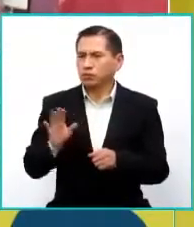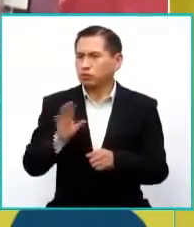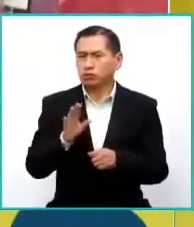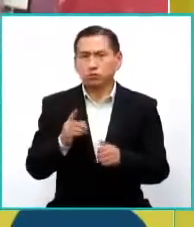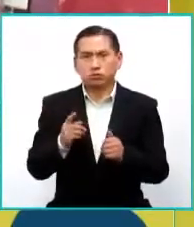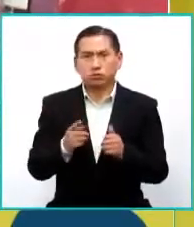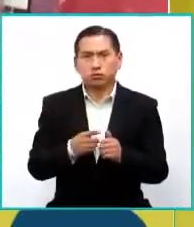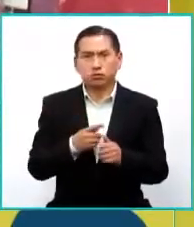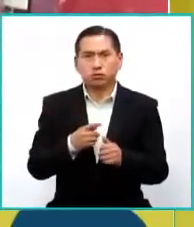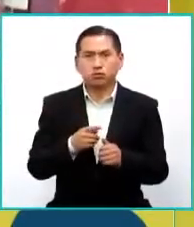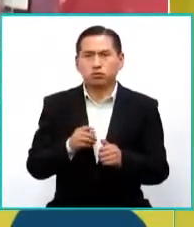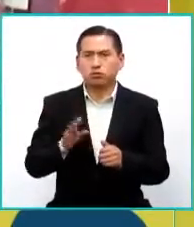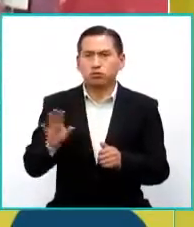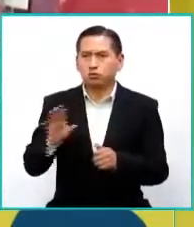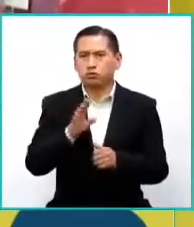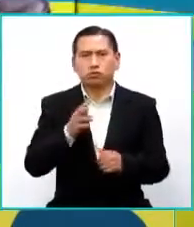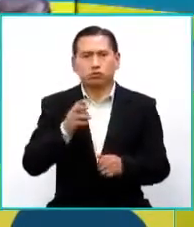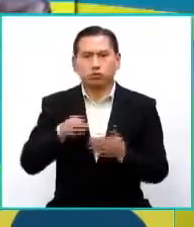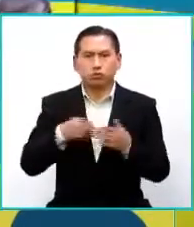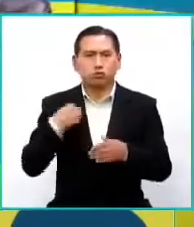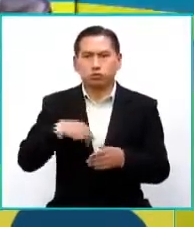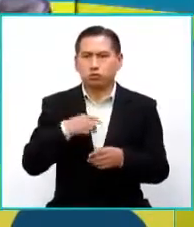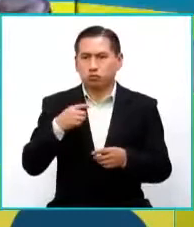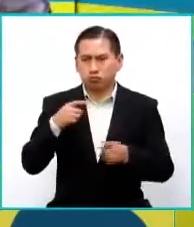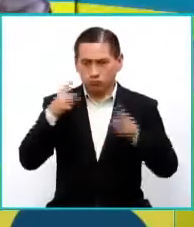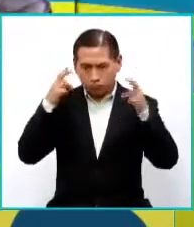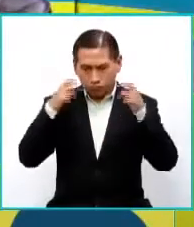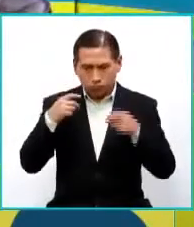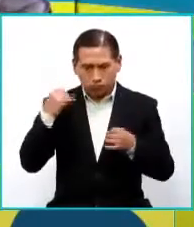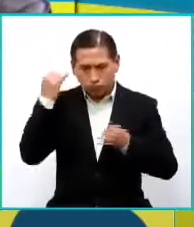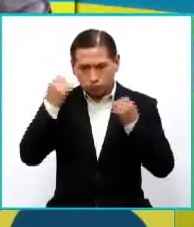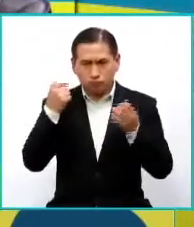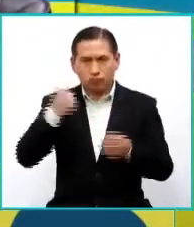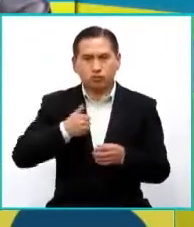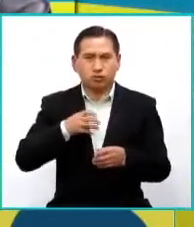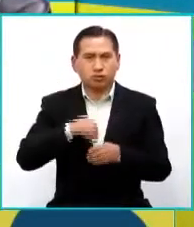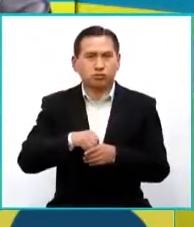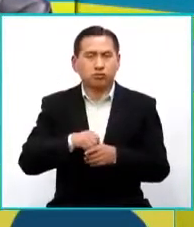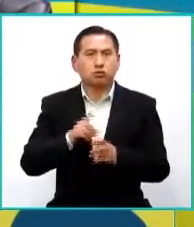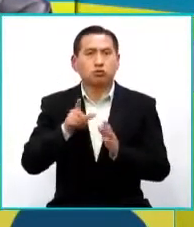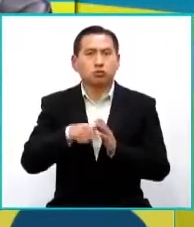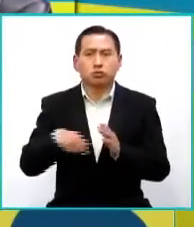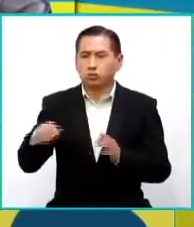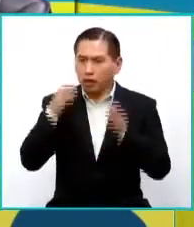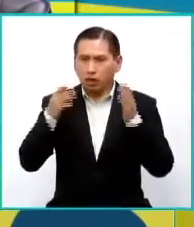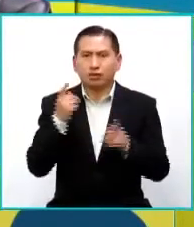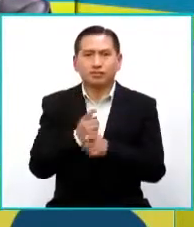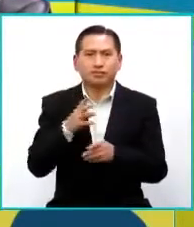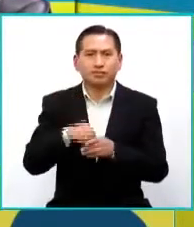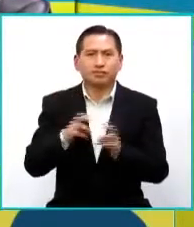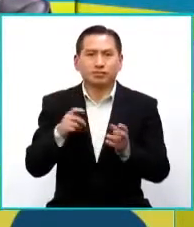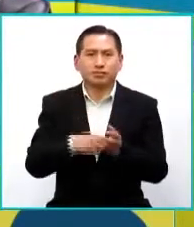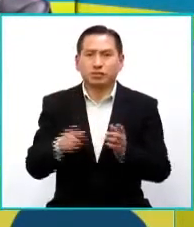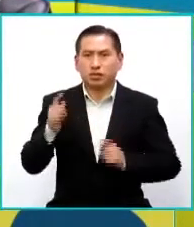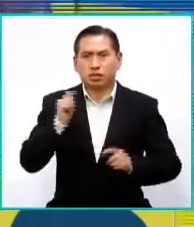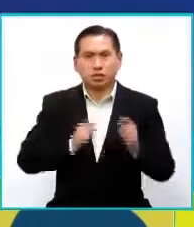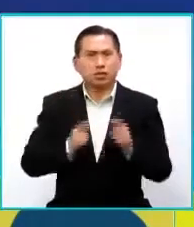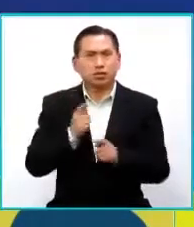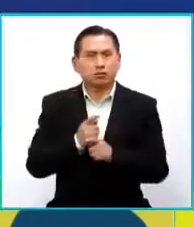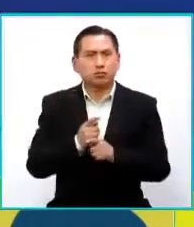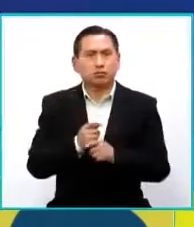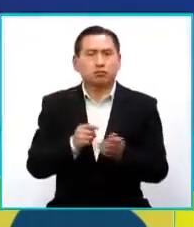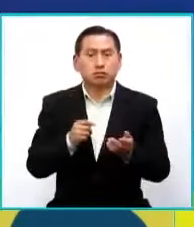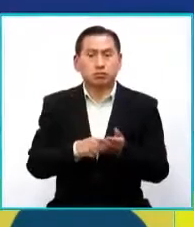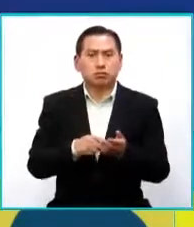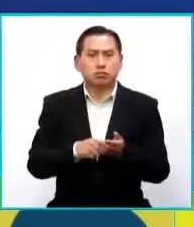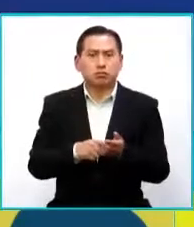primero, cuestionarnos a nosotros mismos, cuestionarse a ustedes mismos como integrantes y luego abocar ello en el ámbito teatral. Yo creo